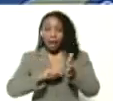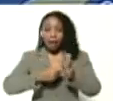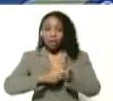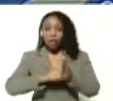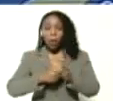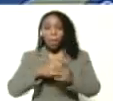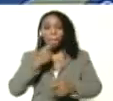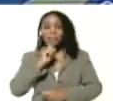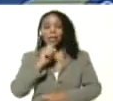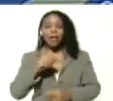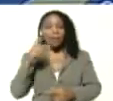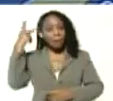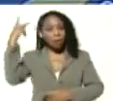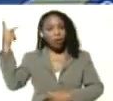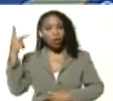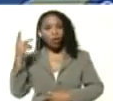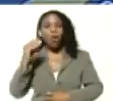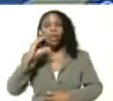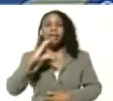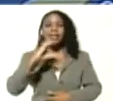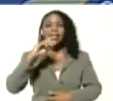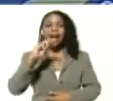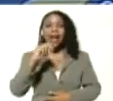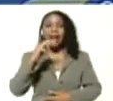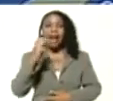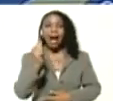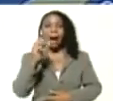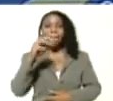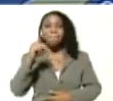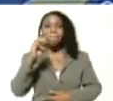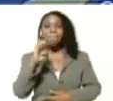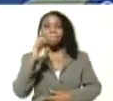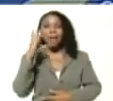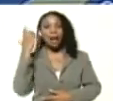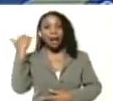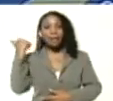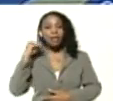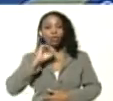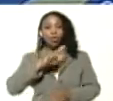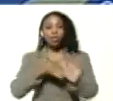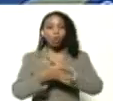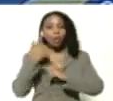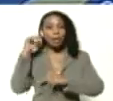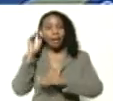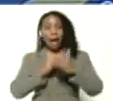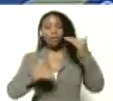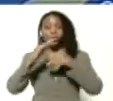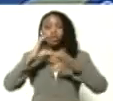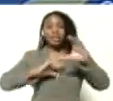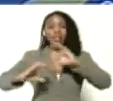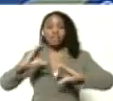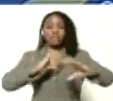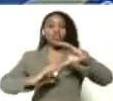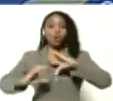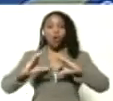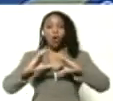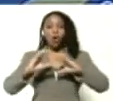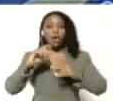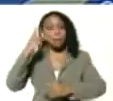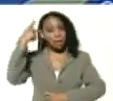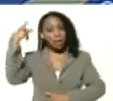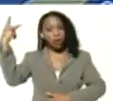CENAMEP. ¿Qué te parece, Delsi? El más alto nivel científico, humanístico y